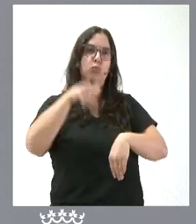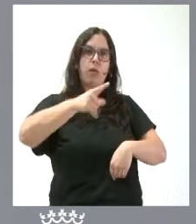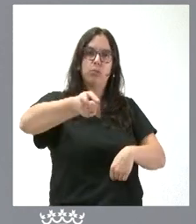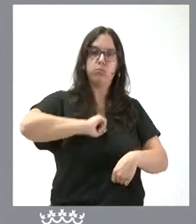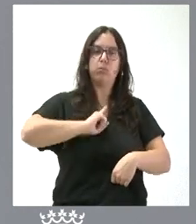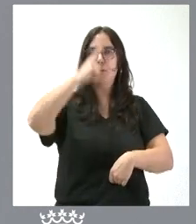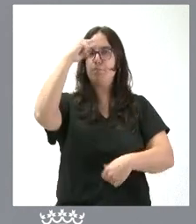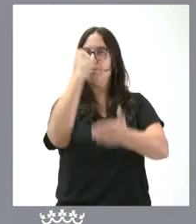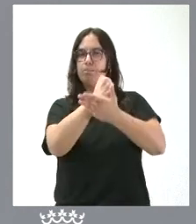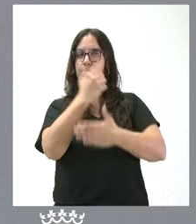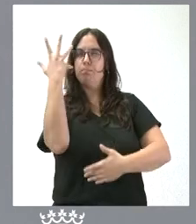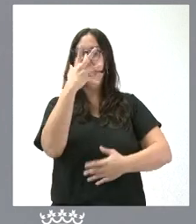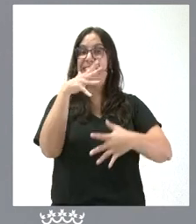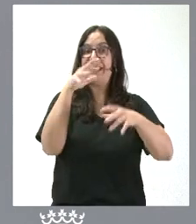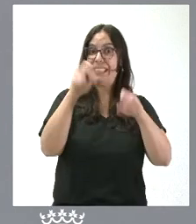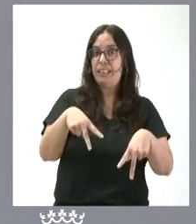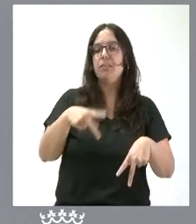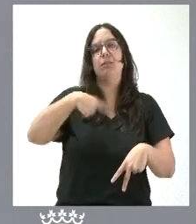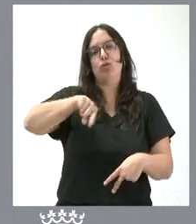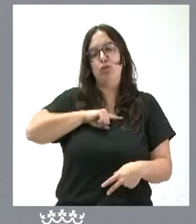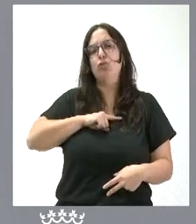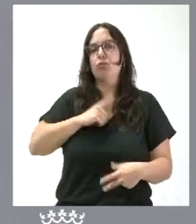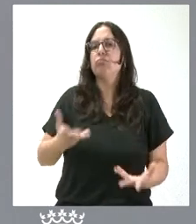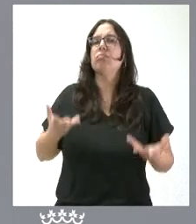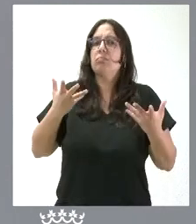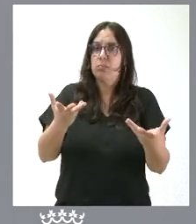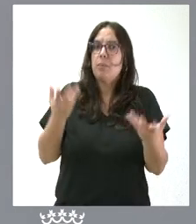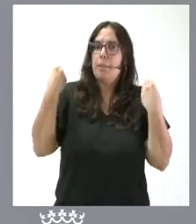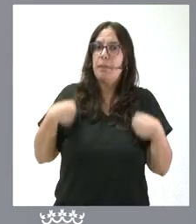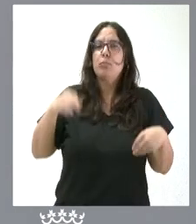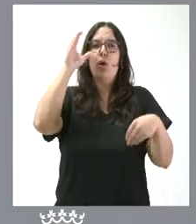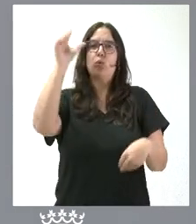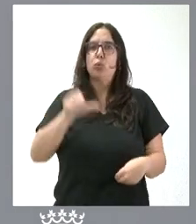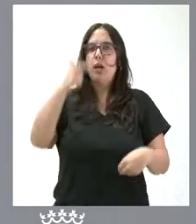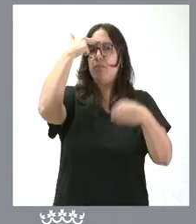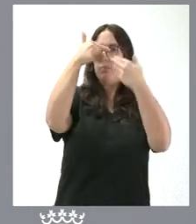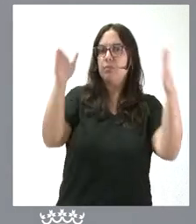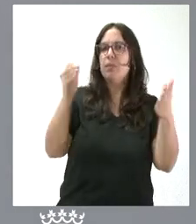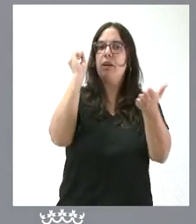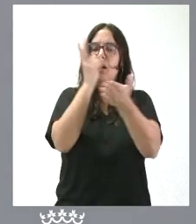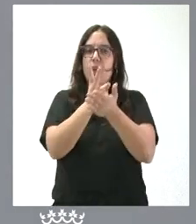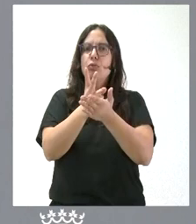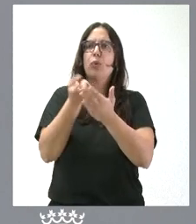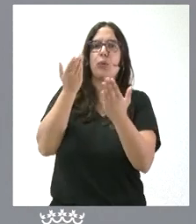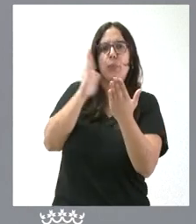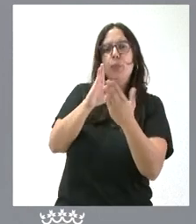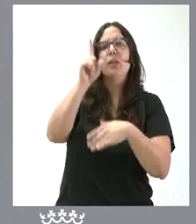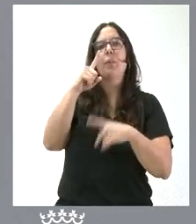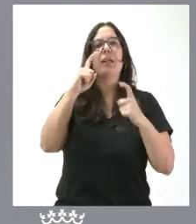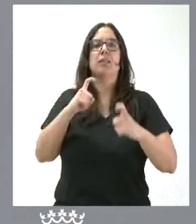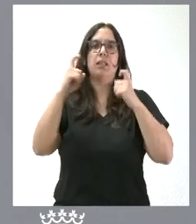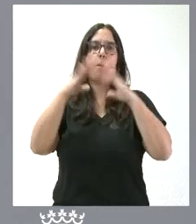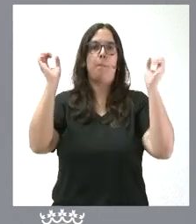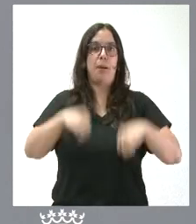prejuicios previos y la Junta de Castilla y León va con la voluntad precisamente de eso, de escuchar, de abordar desafíos y retos y de intentar acordar un